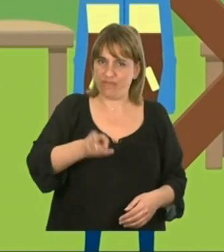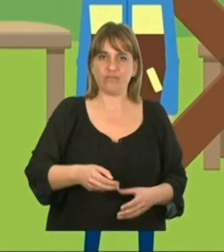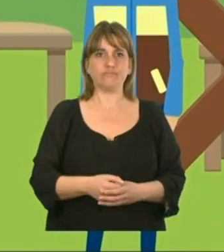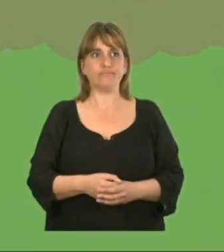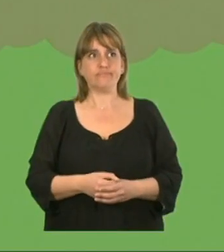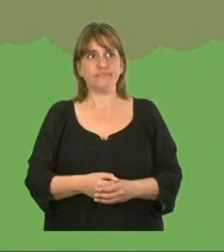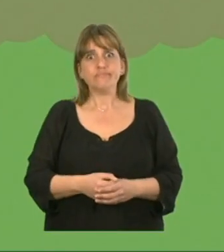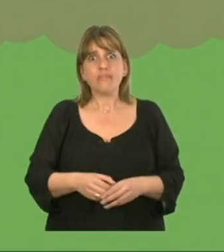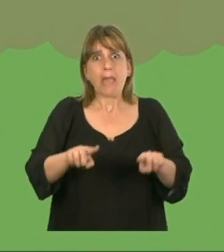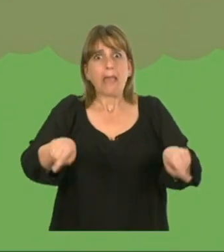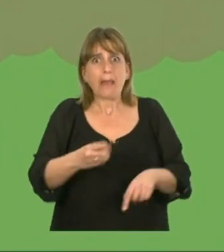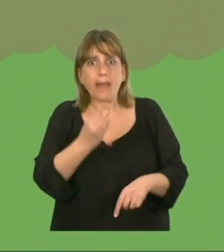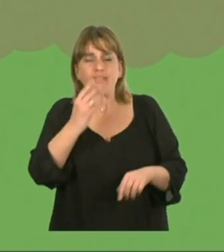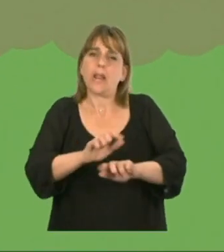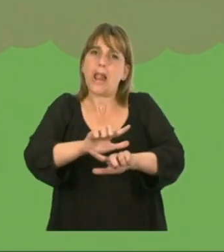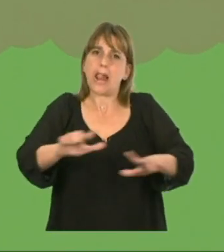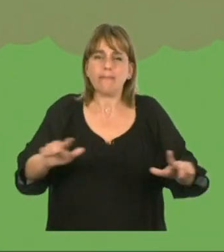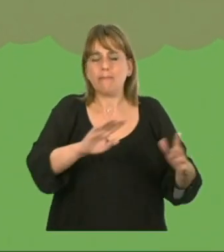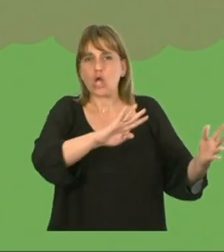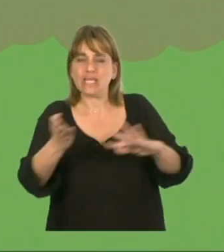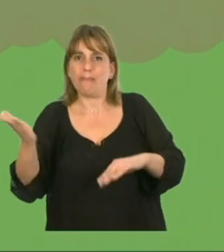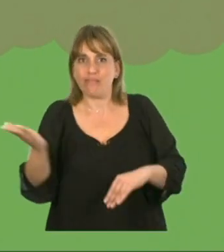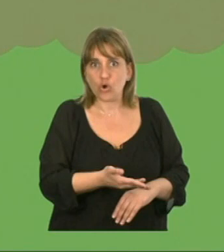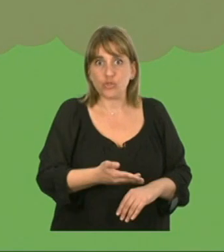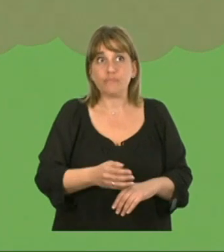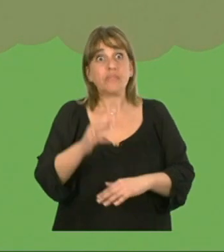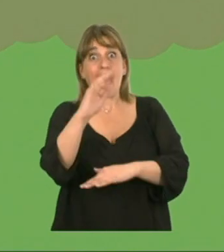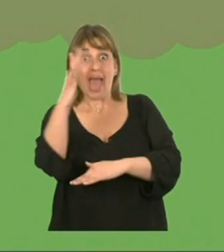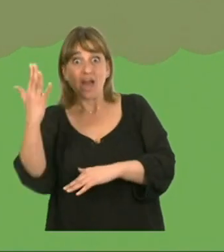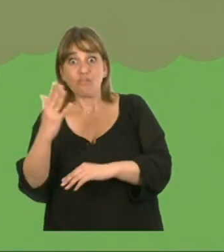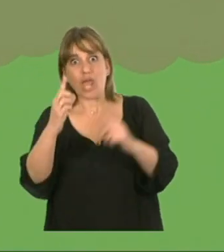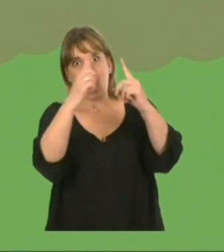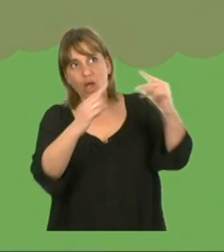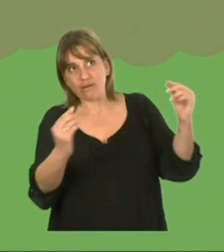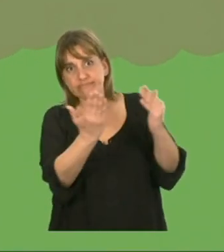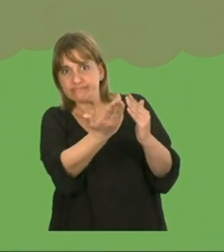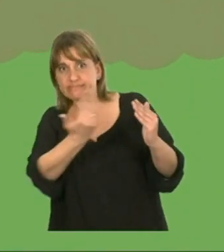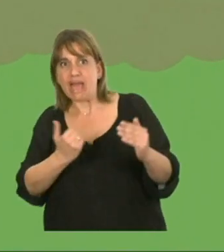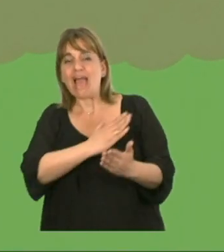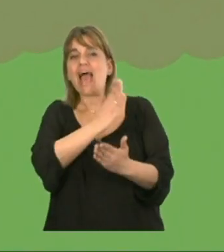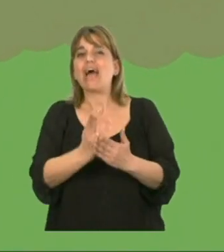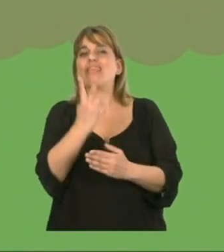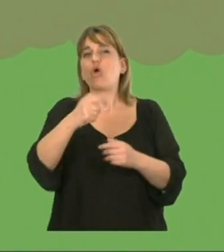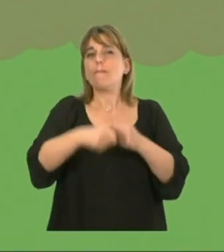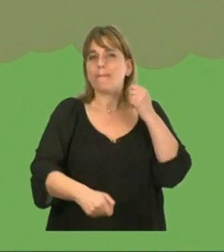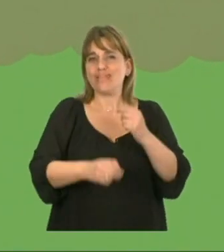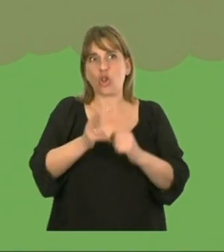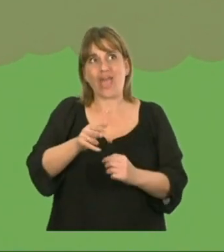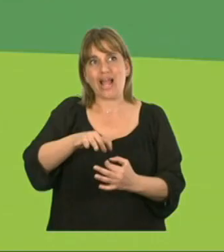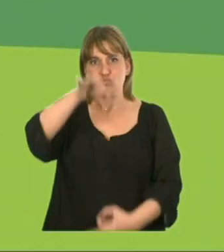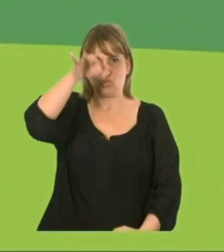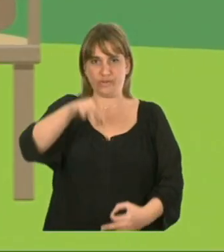Si tienes jardín, manténlo limpio, con el césped corto. Si hay árboles, poda las ramas inferiores hasta una altura de dos metros.